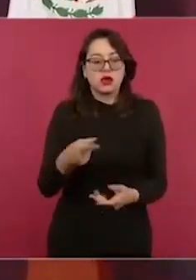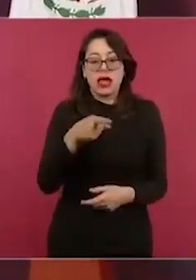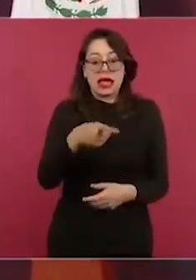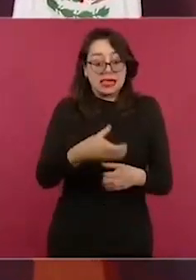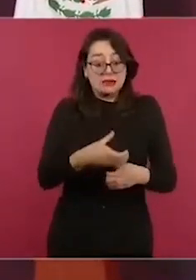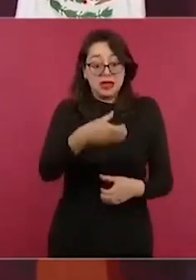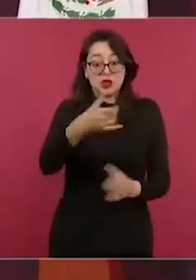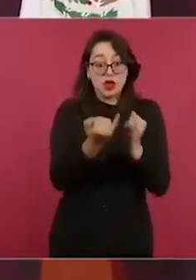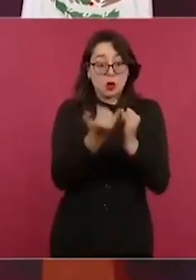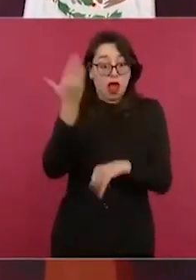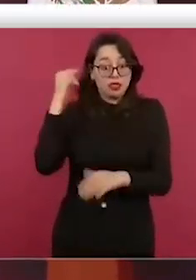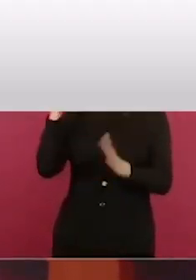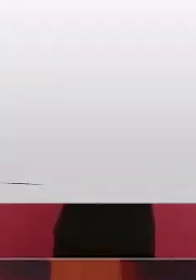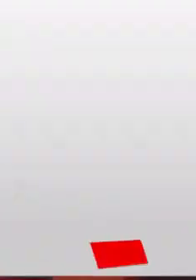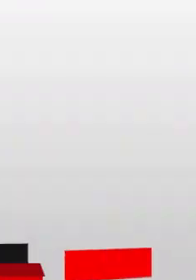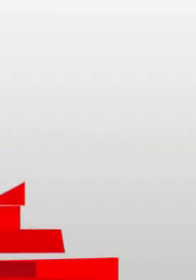indígena.